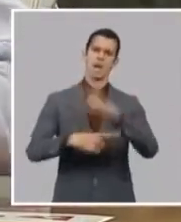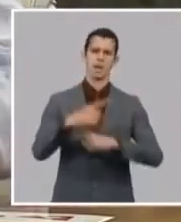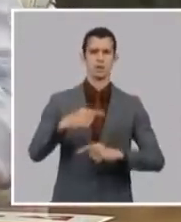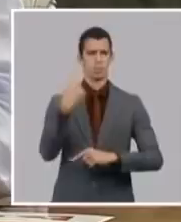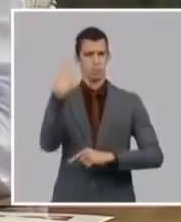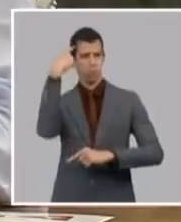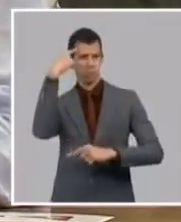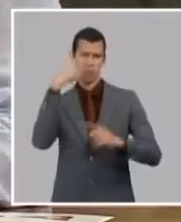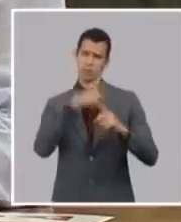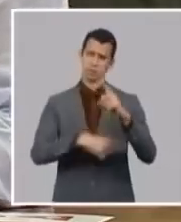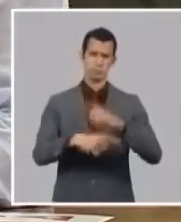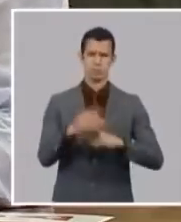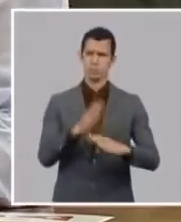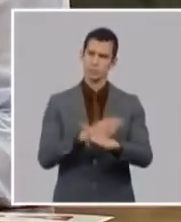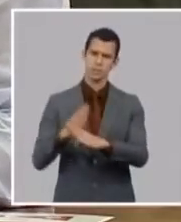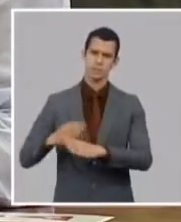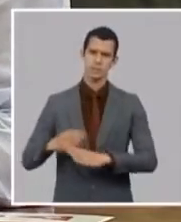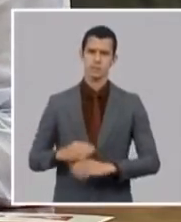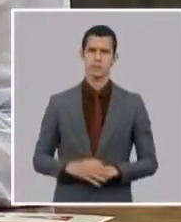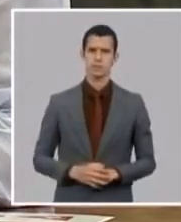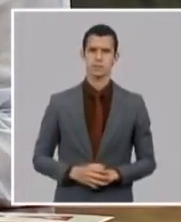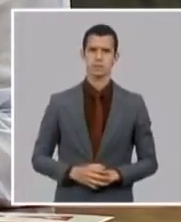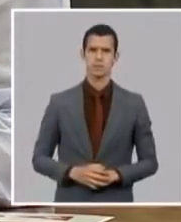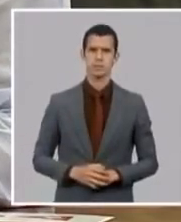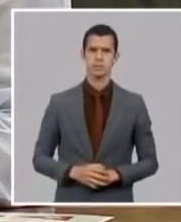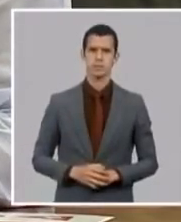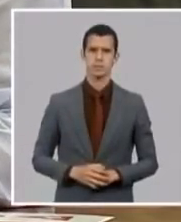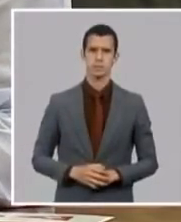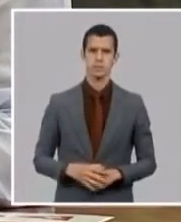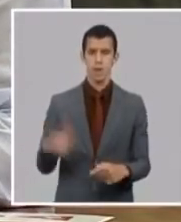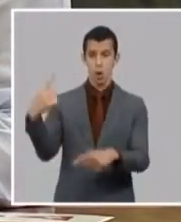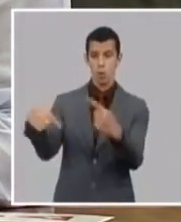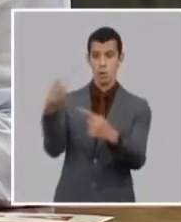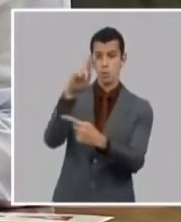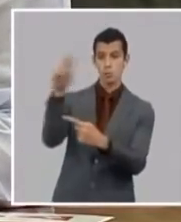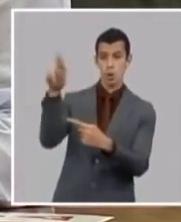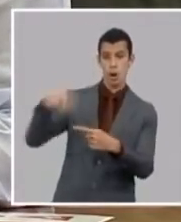seguridad y la tranquilidad ciudadana de la cual